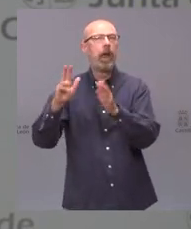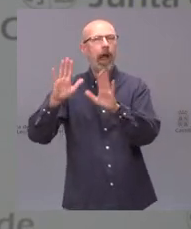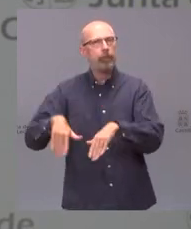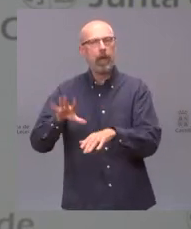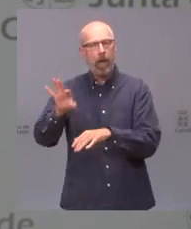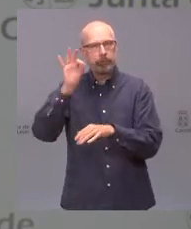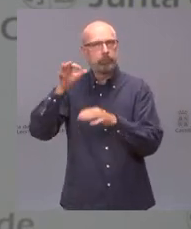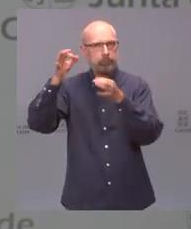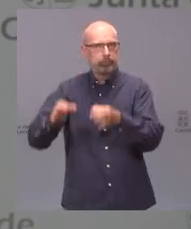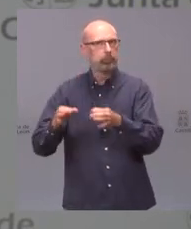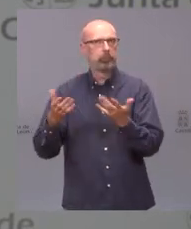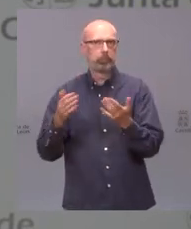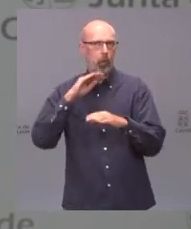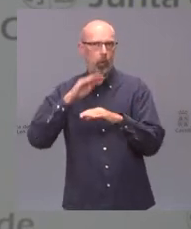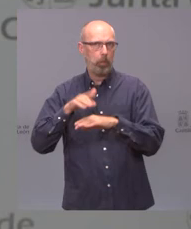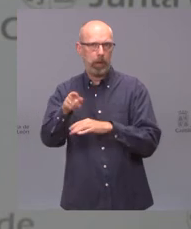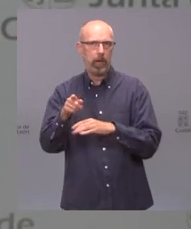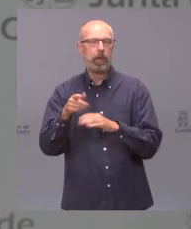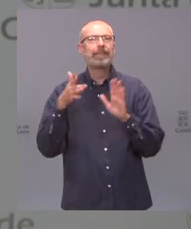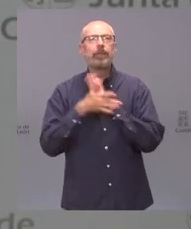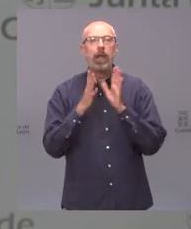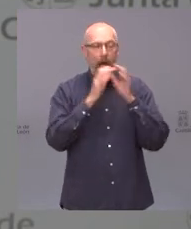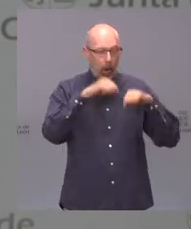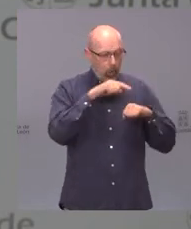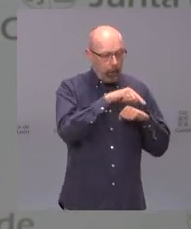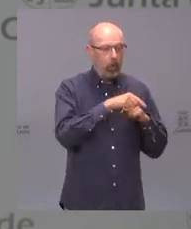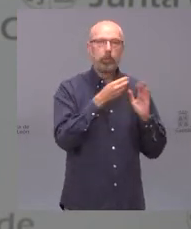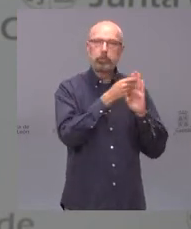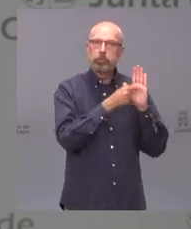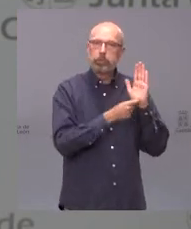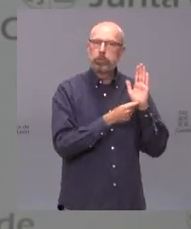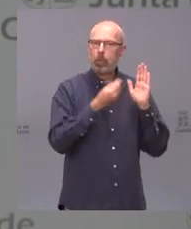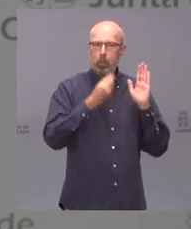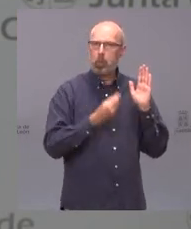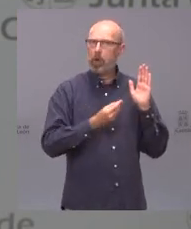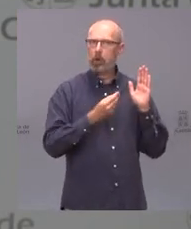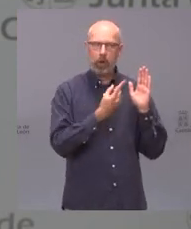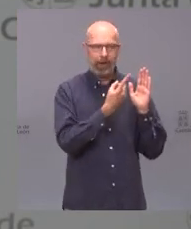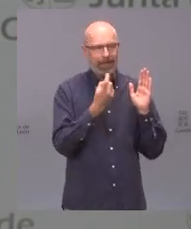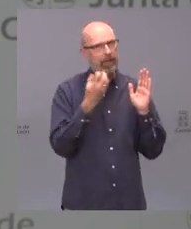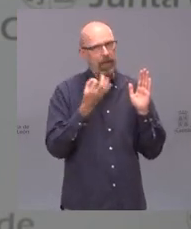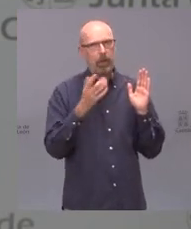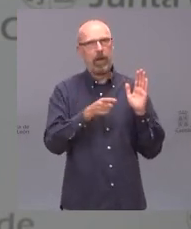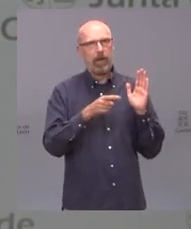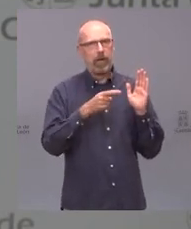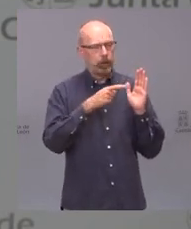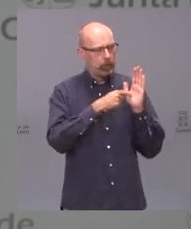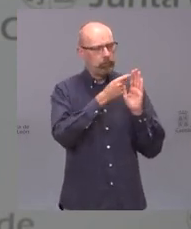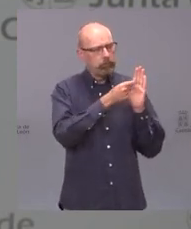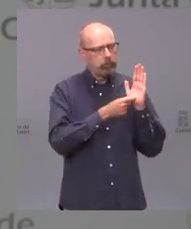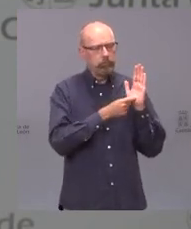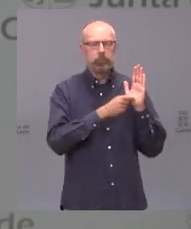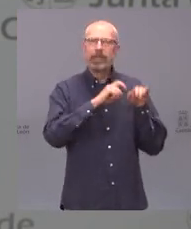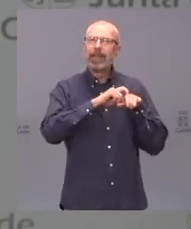absoluta convicción que este acuerdo es bueno que este acuerdo es necesario que este acuerdo es sólido y que este acuerdo va a acabar la